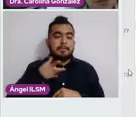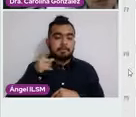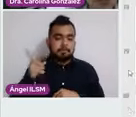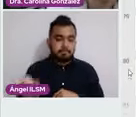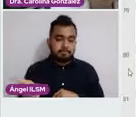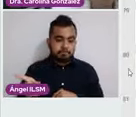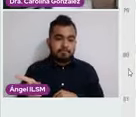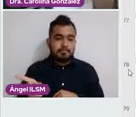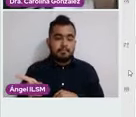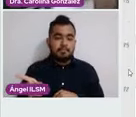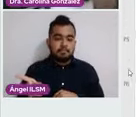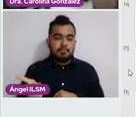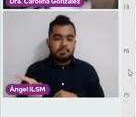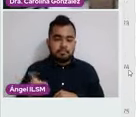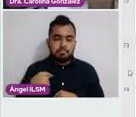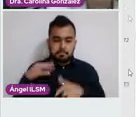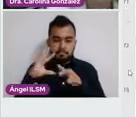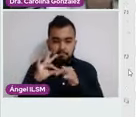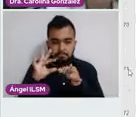Ay, ay, bueno.